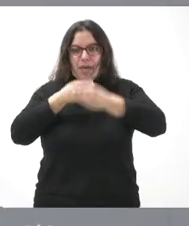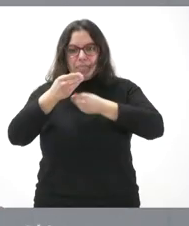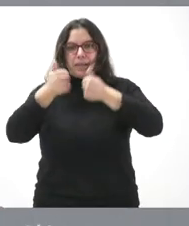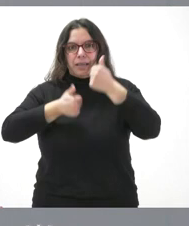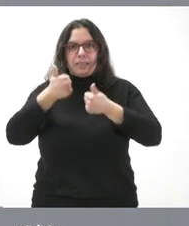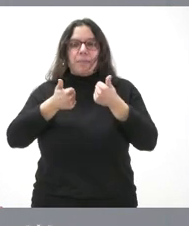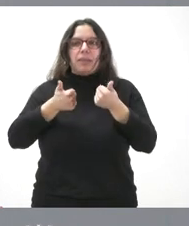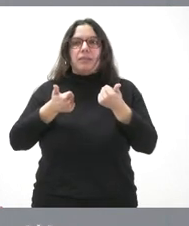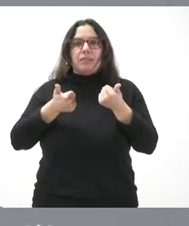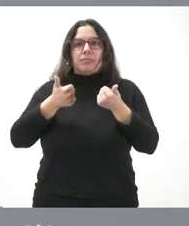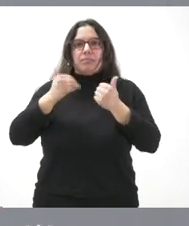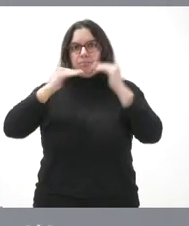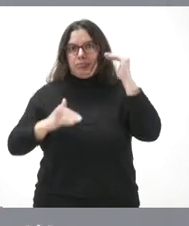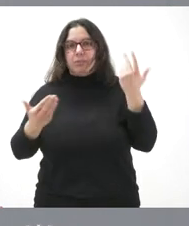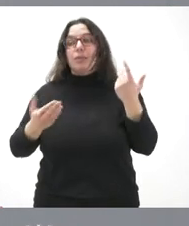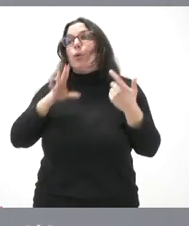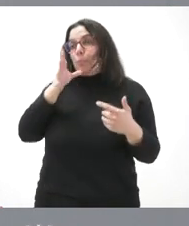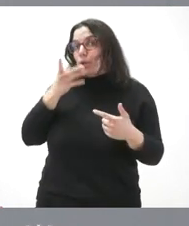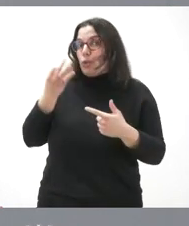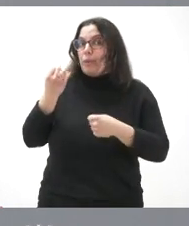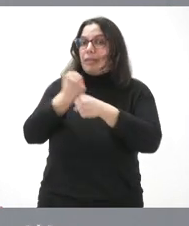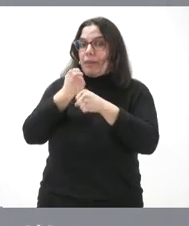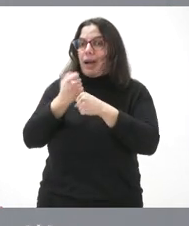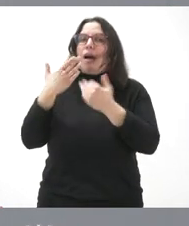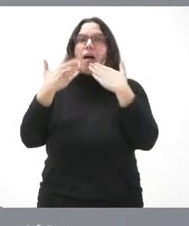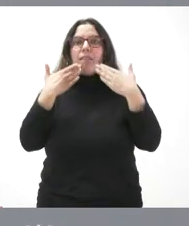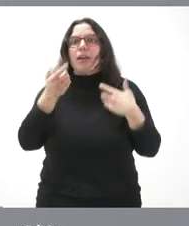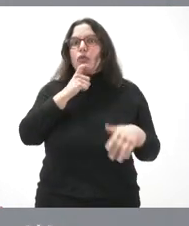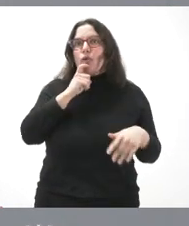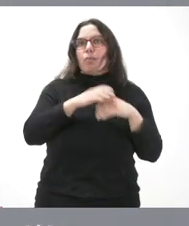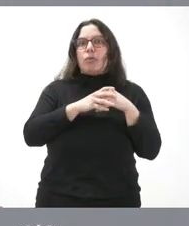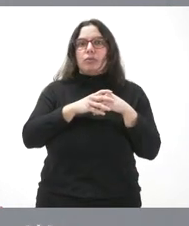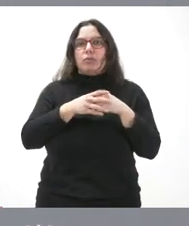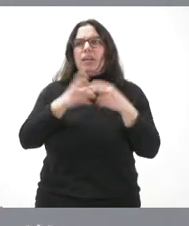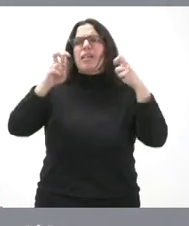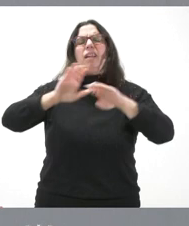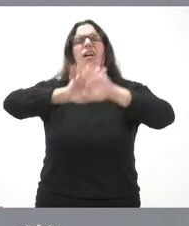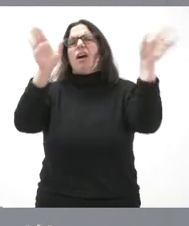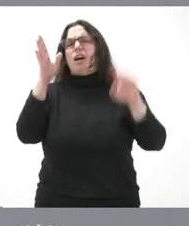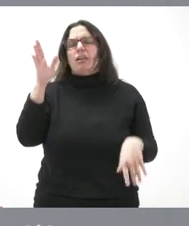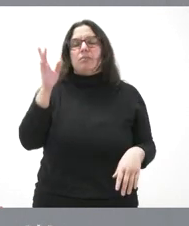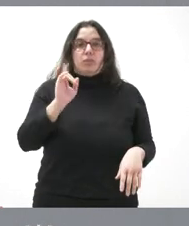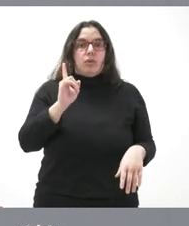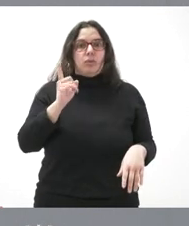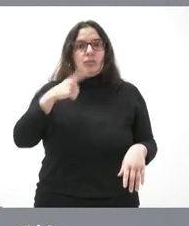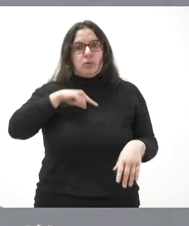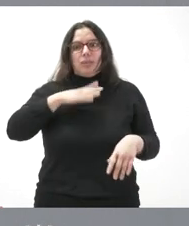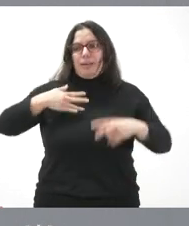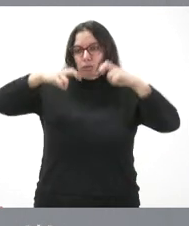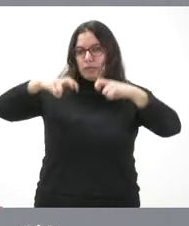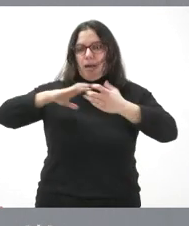hay que trabajar. Por eso es bueno sentarse y hablar de ello. Es que esta idea de no nos sentemos es una idea que nosotros no apoyamos.